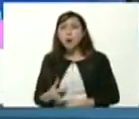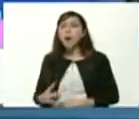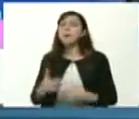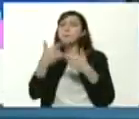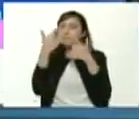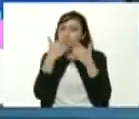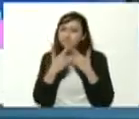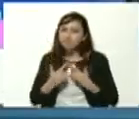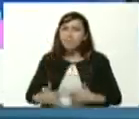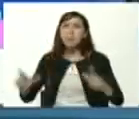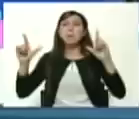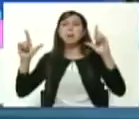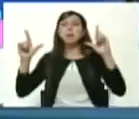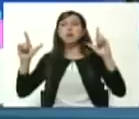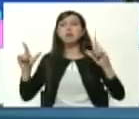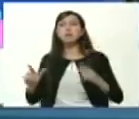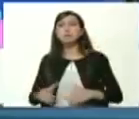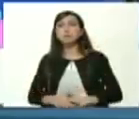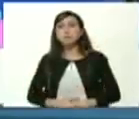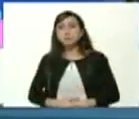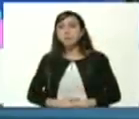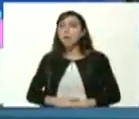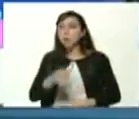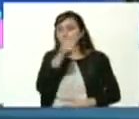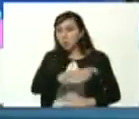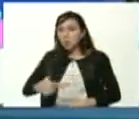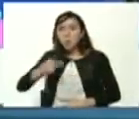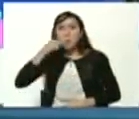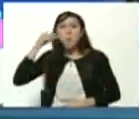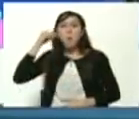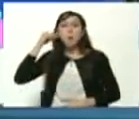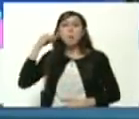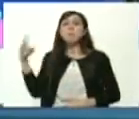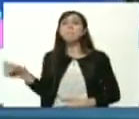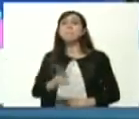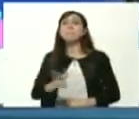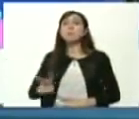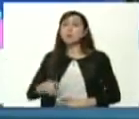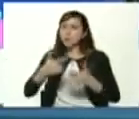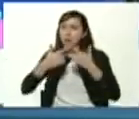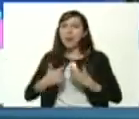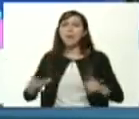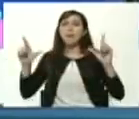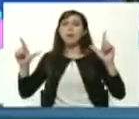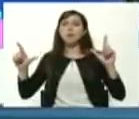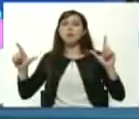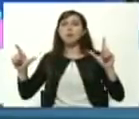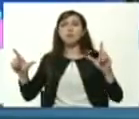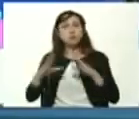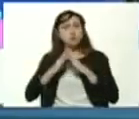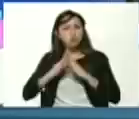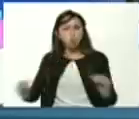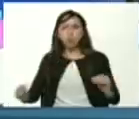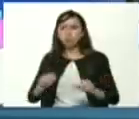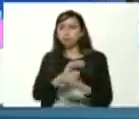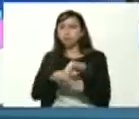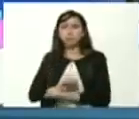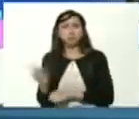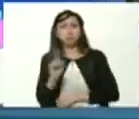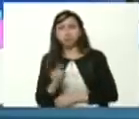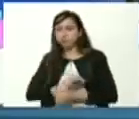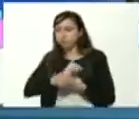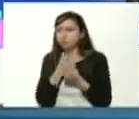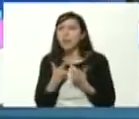liberación del hombre y la mujer venezolana la liberación ser libres de ataduras de